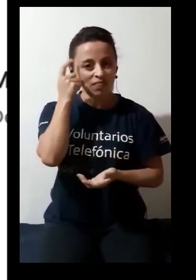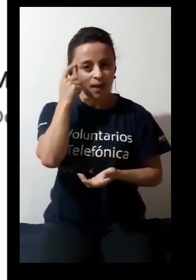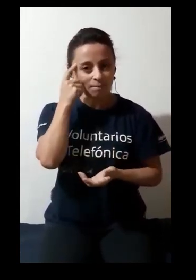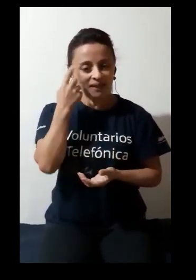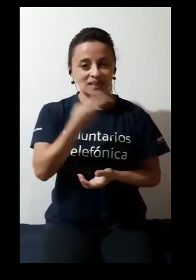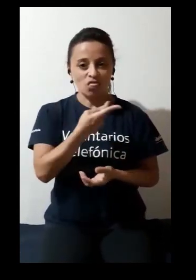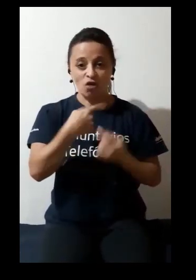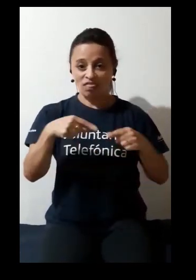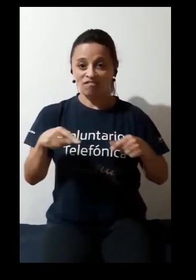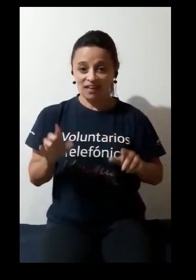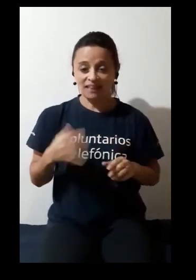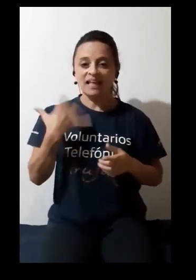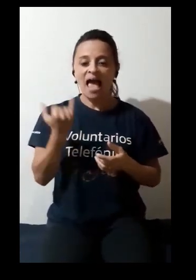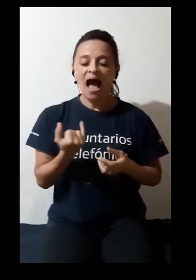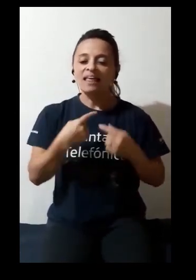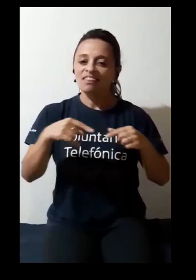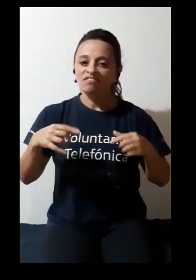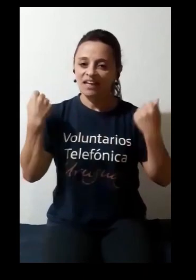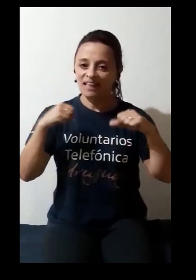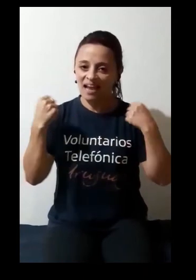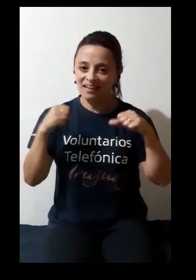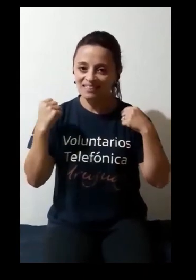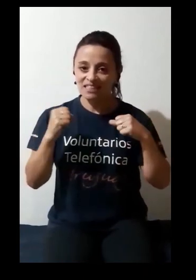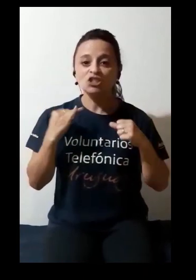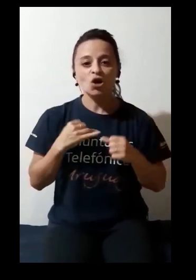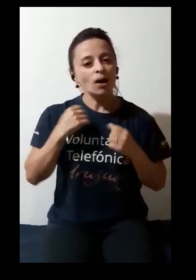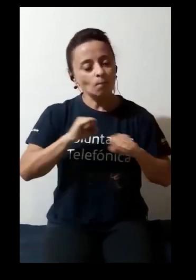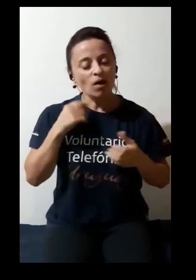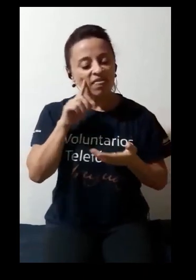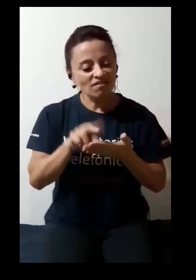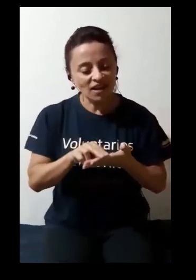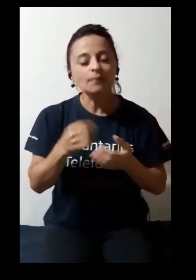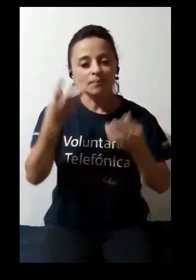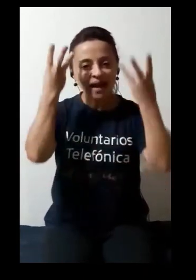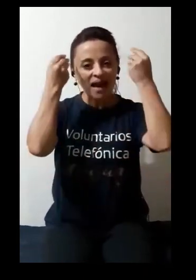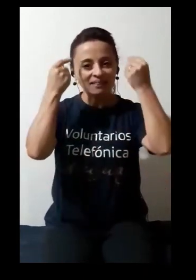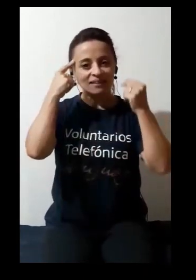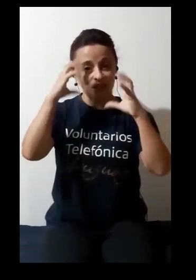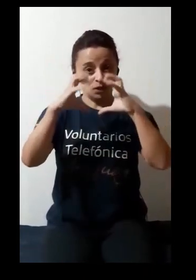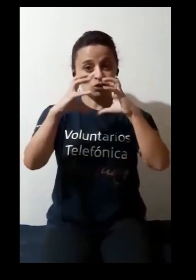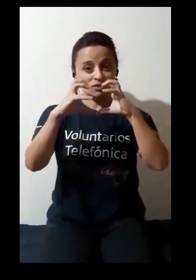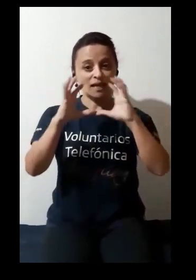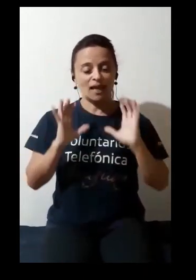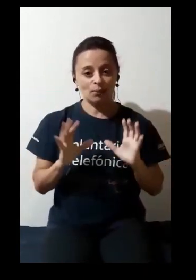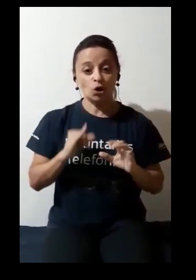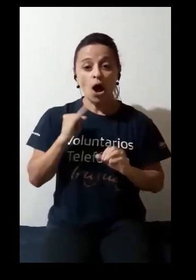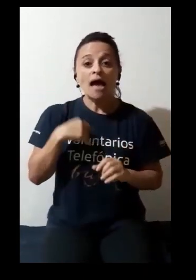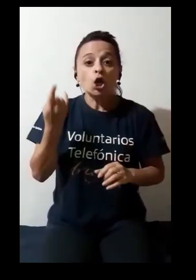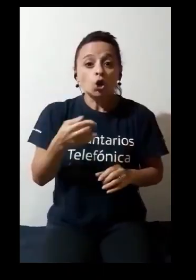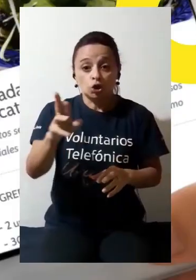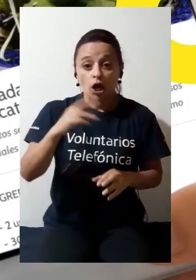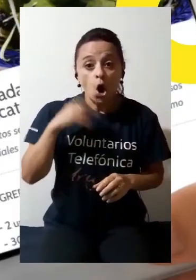ejercicios y acertijos de entretenimiento cerebral. Si tienen otra sugerencia no duden en escribir en los comentarios.